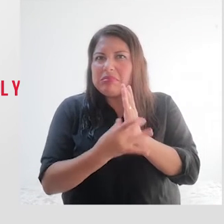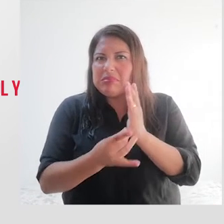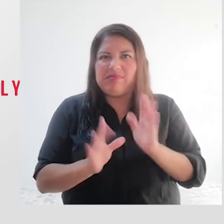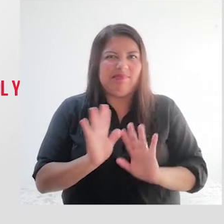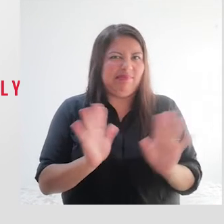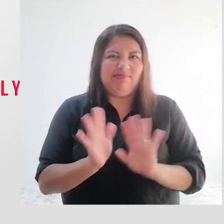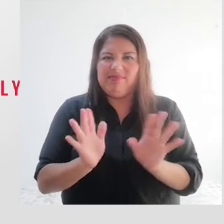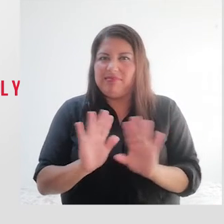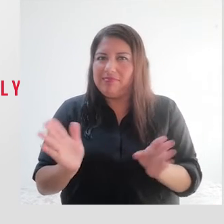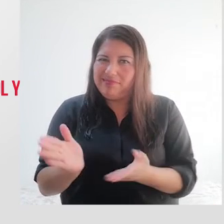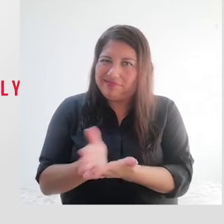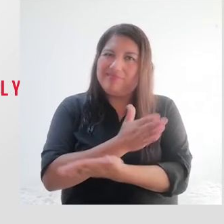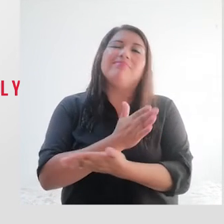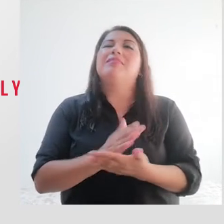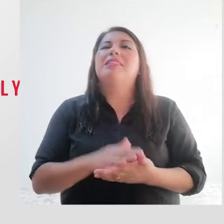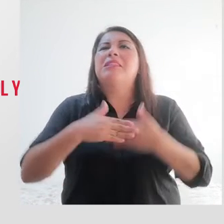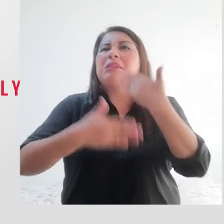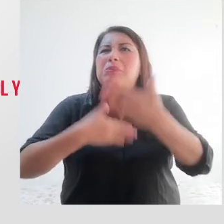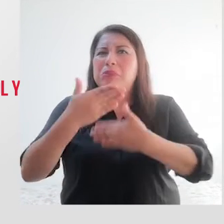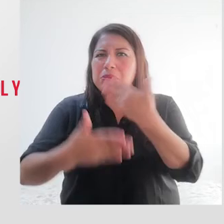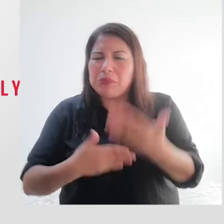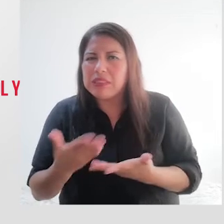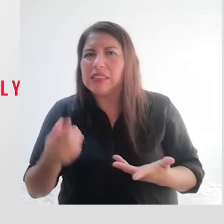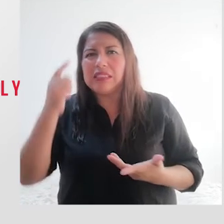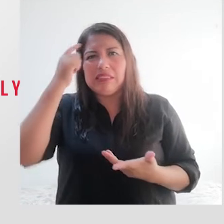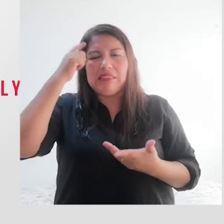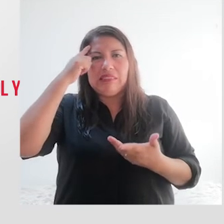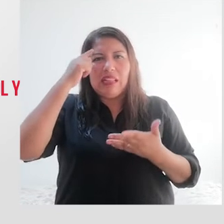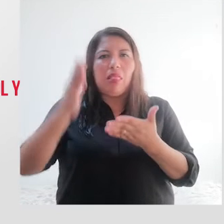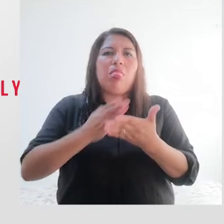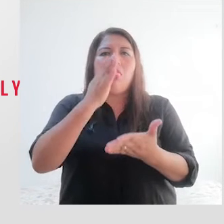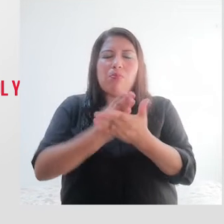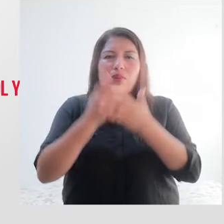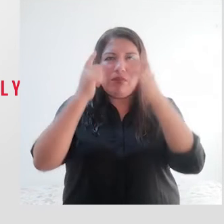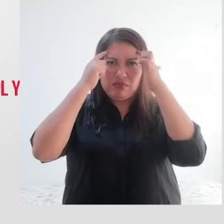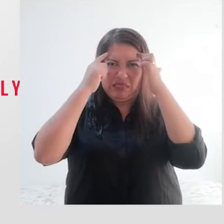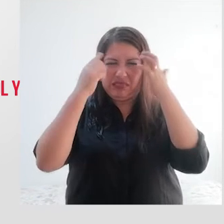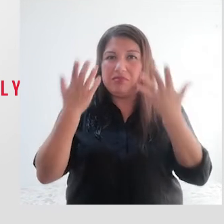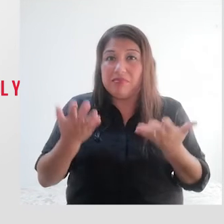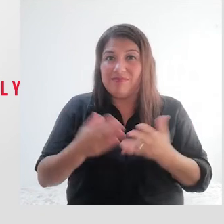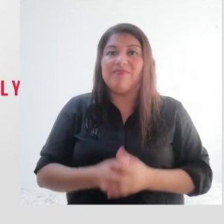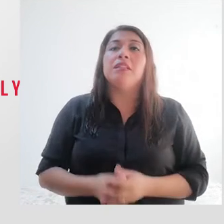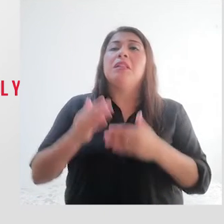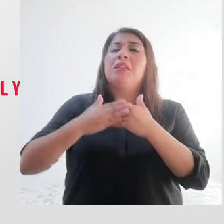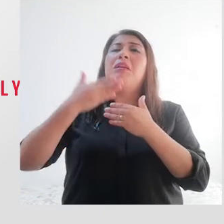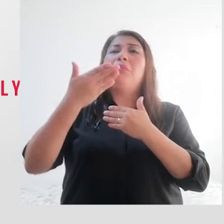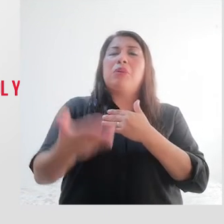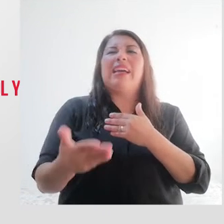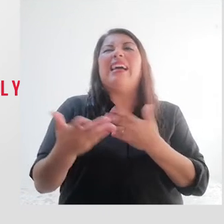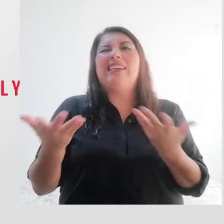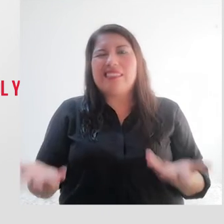llenen de grasa y nos puedan producir accidentes cerebrovasculares que después